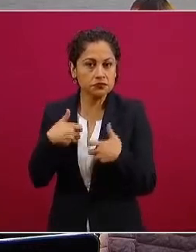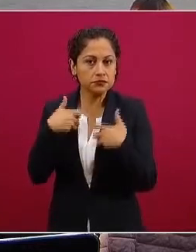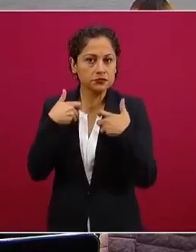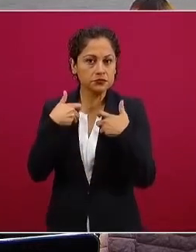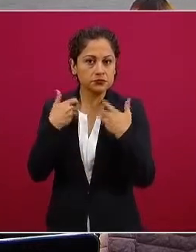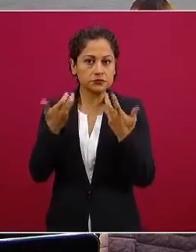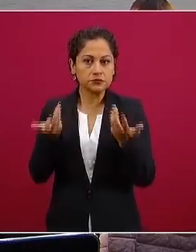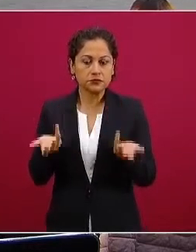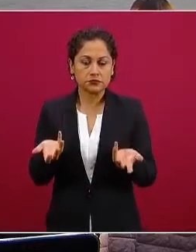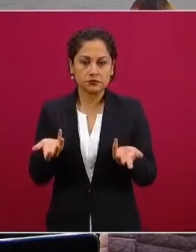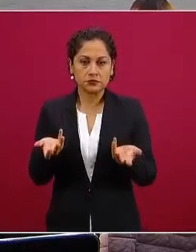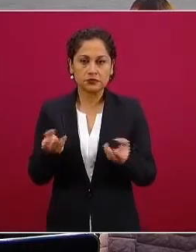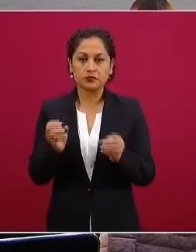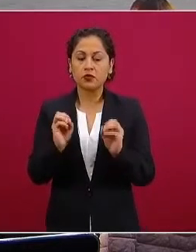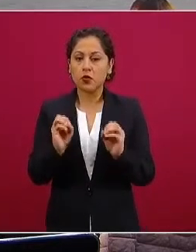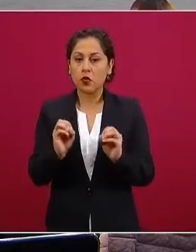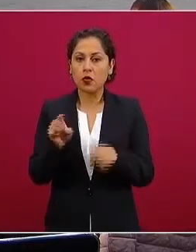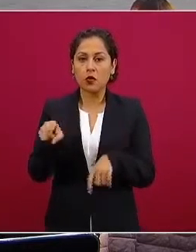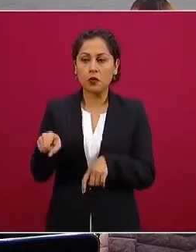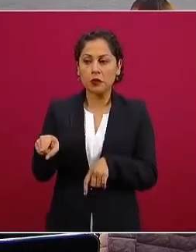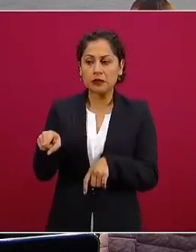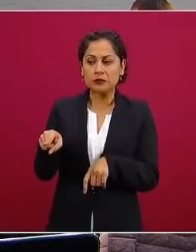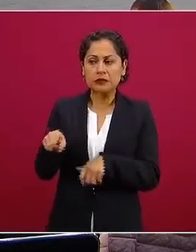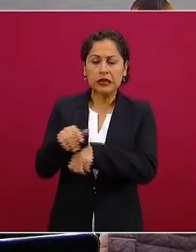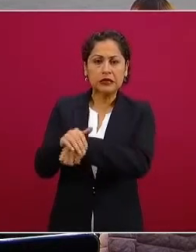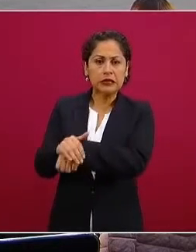tiene muchas influencias